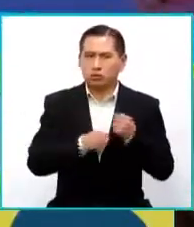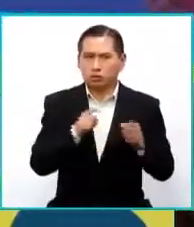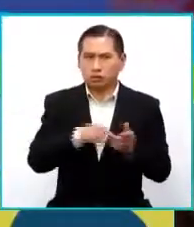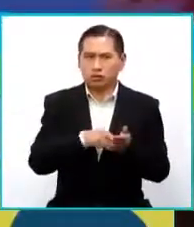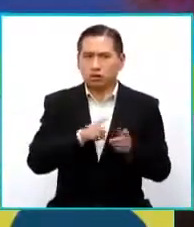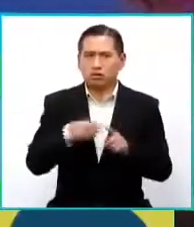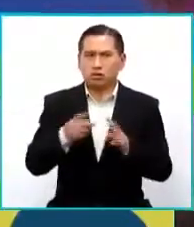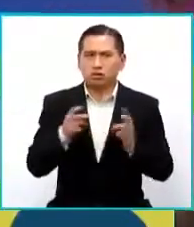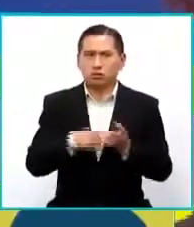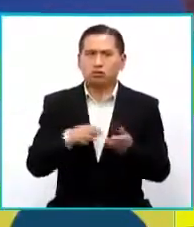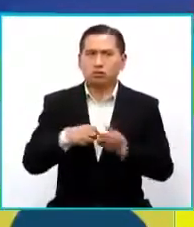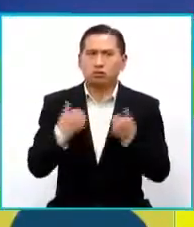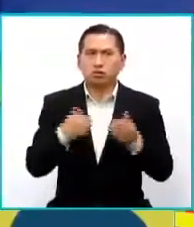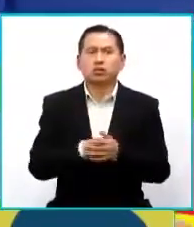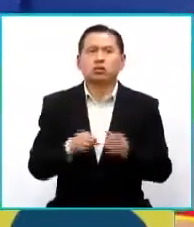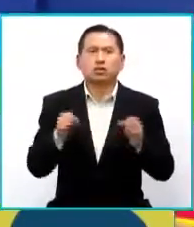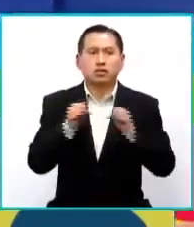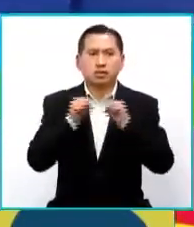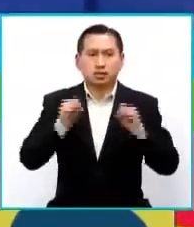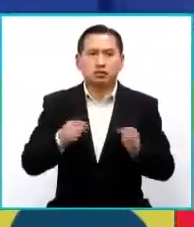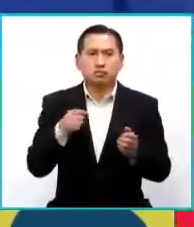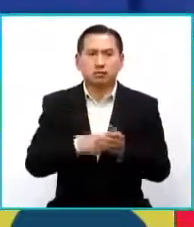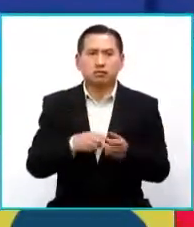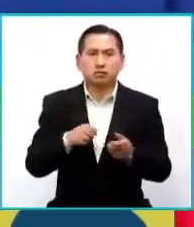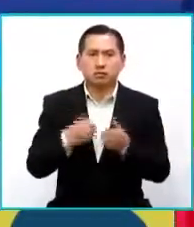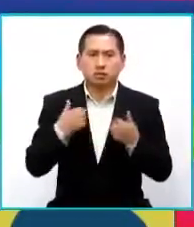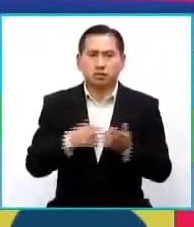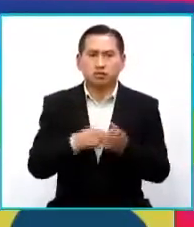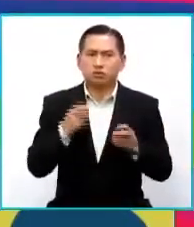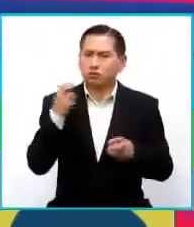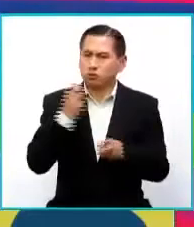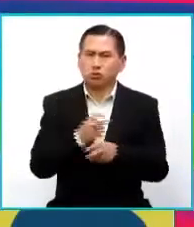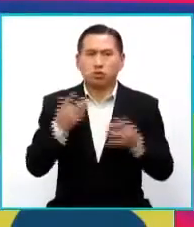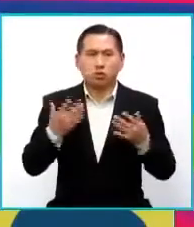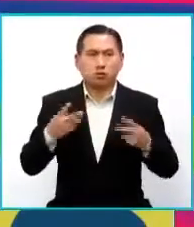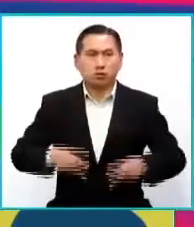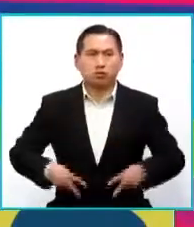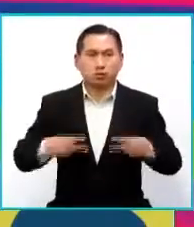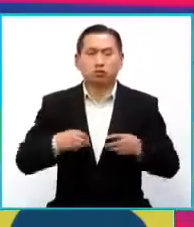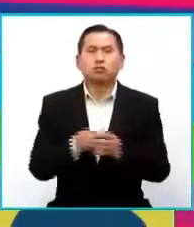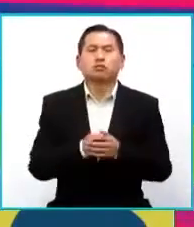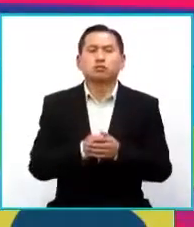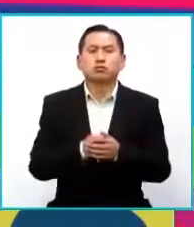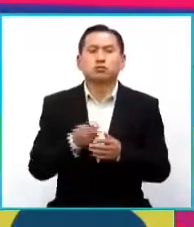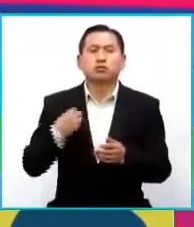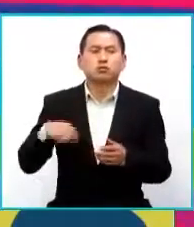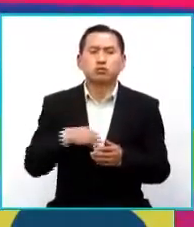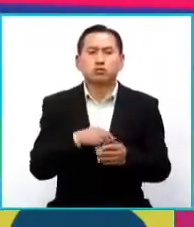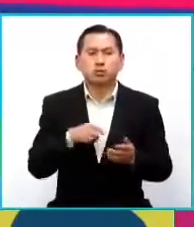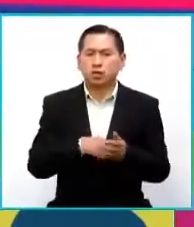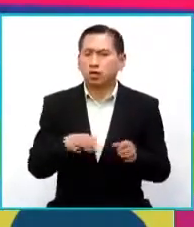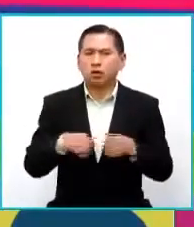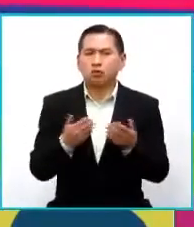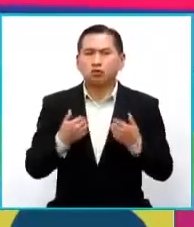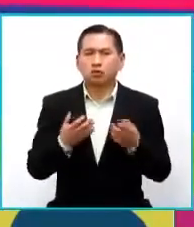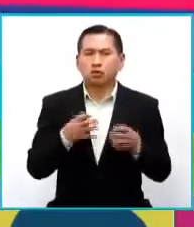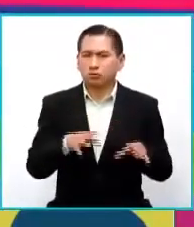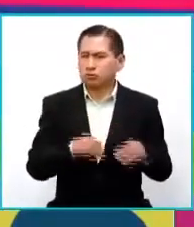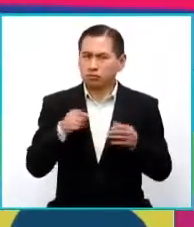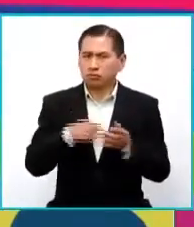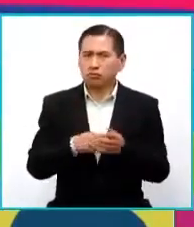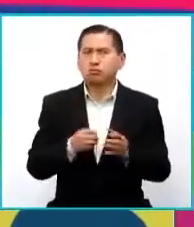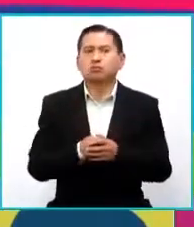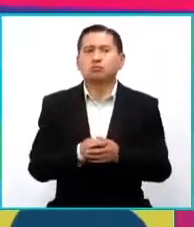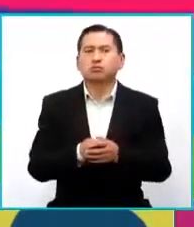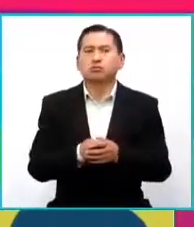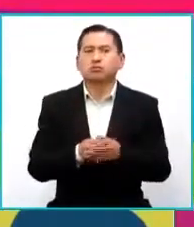del patriarcado, del sistema capitalista tan duro en el que vivimos. Entonces, ¿cómo podemos salir de eso? ¿Queremos salir de esto?